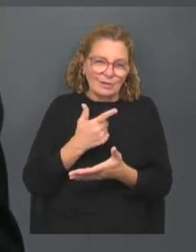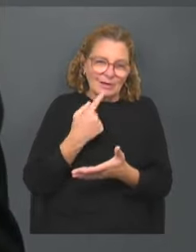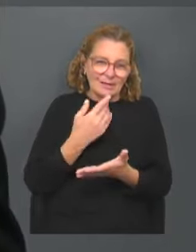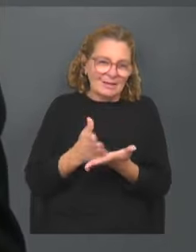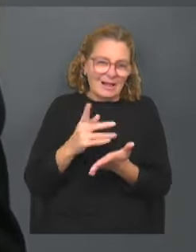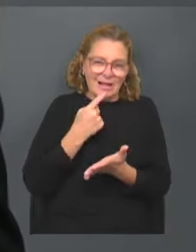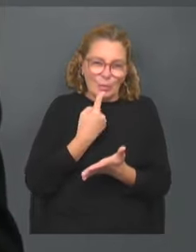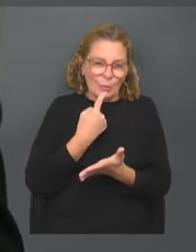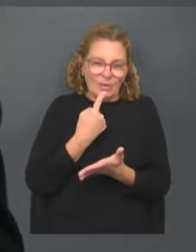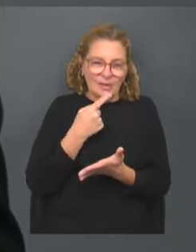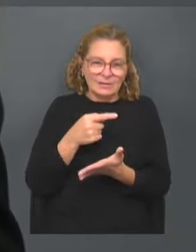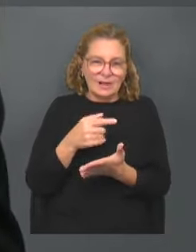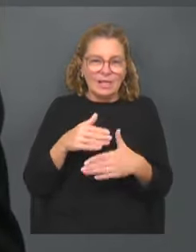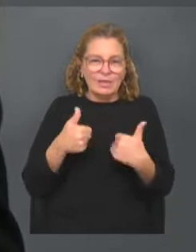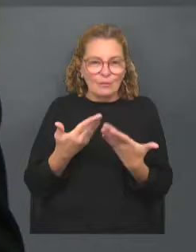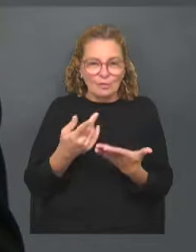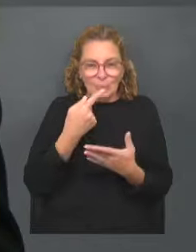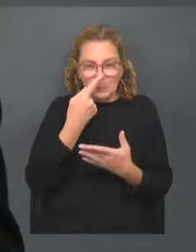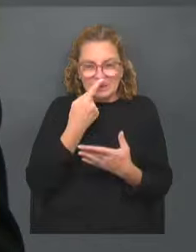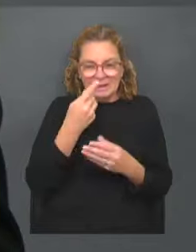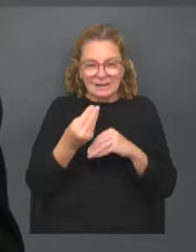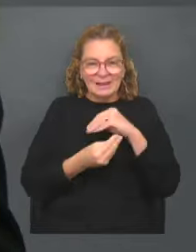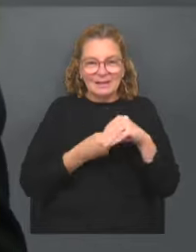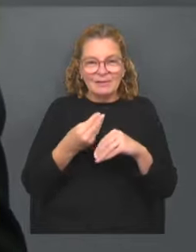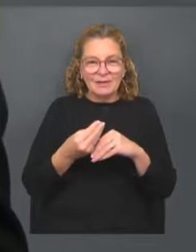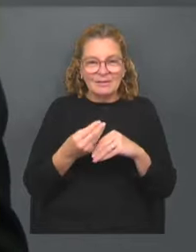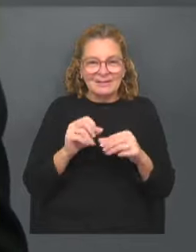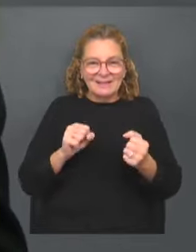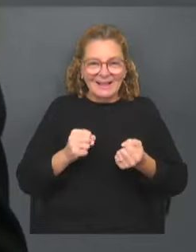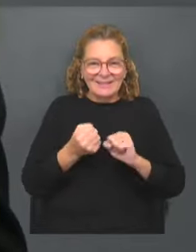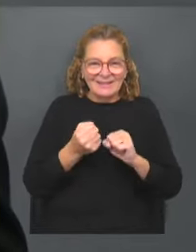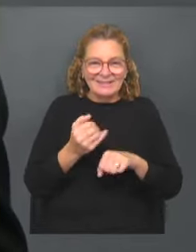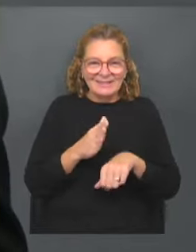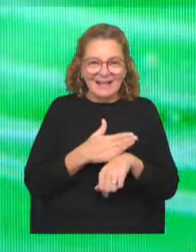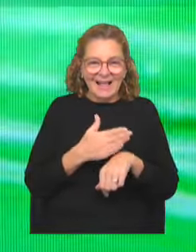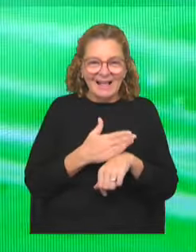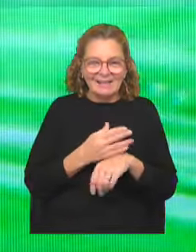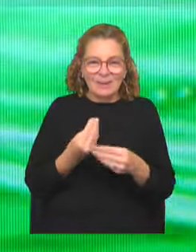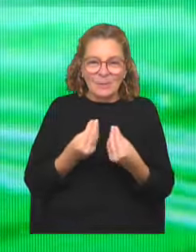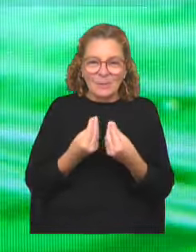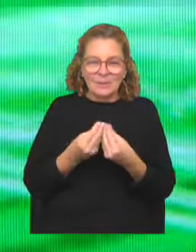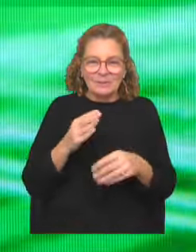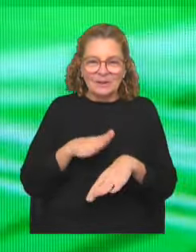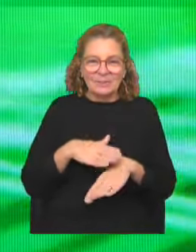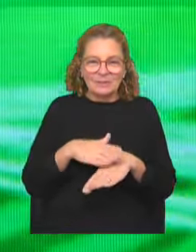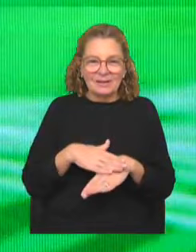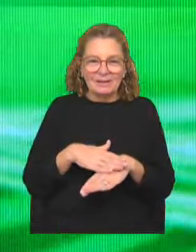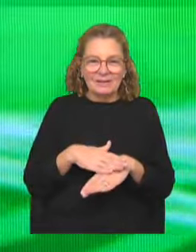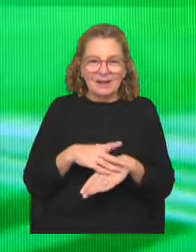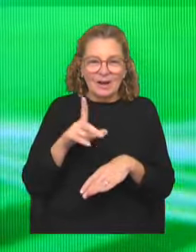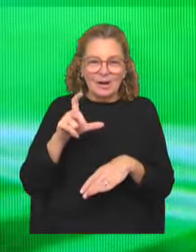Y Fernando, la devolución hacia vos también fue interesante de las familias. Estabas nerviosa en la previa, es una gran responsabilidad, obviamente, claro.